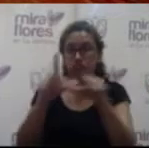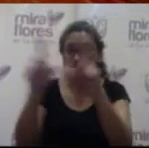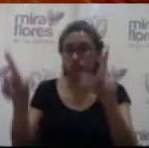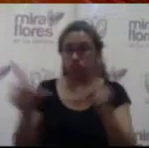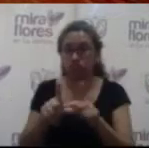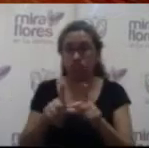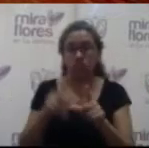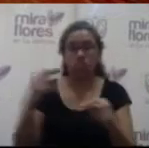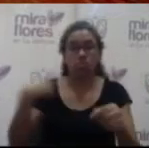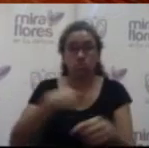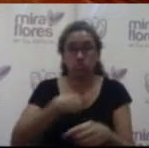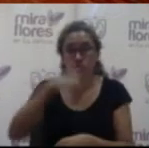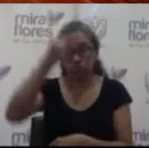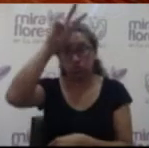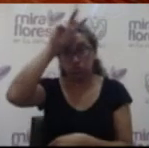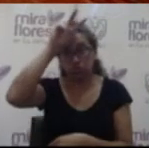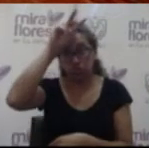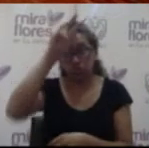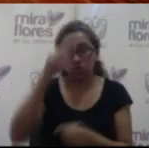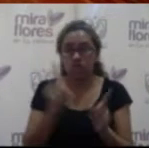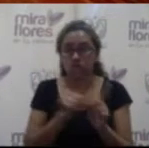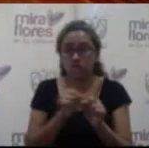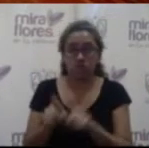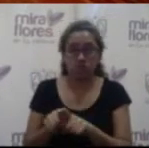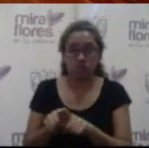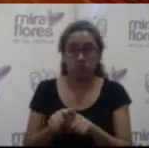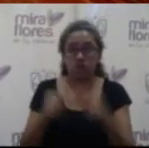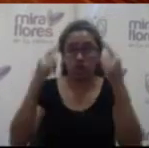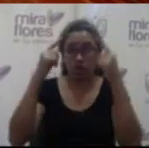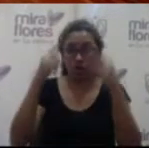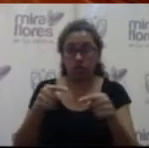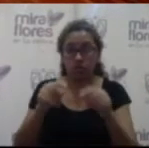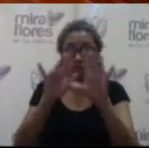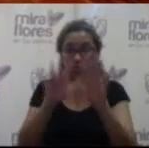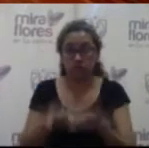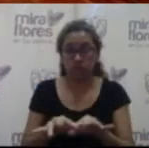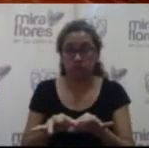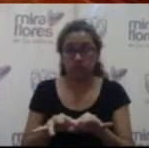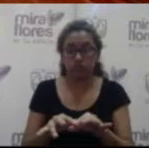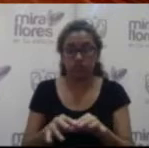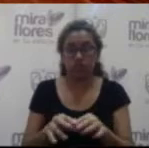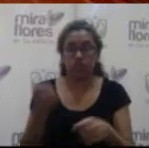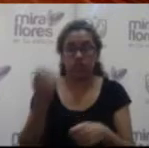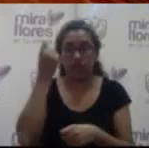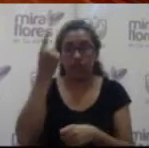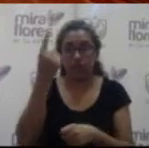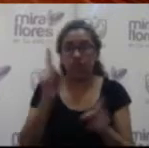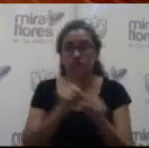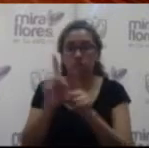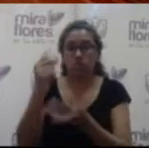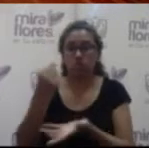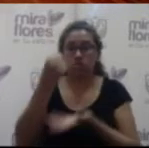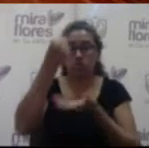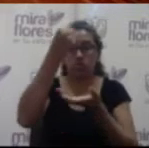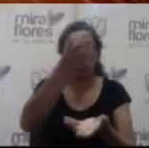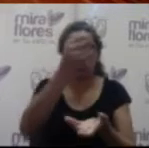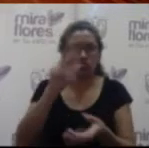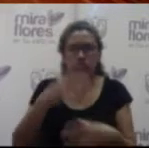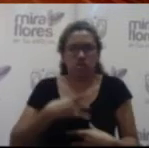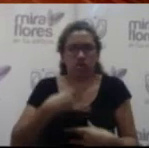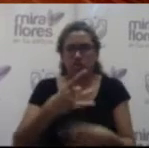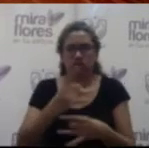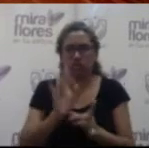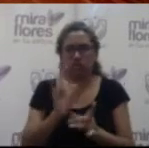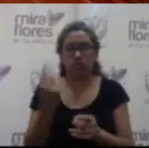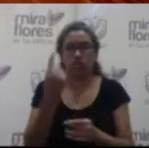S.A., a efecto de formalizar la misma acorde con las consideraciones expuestas, entendiéndose que es una donación desinteresada y sin